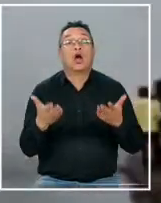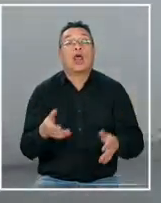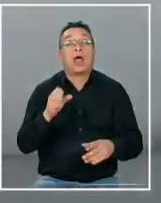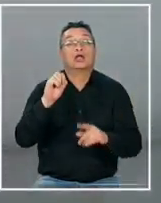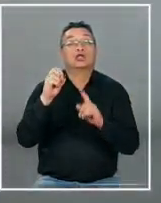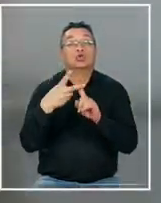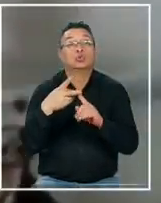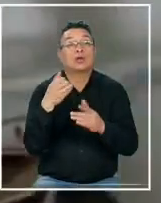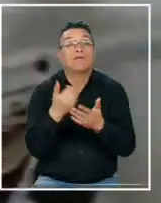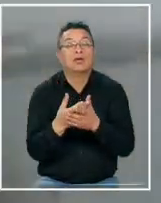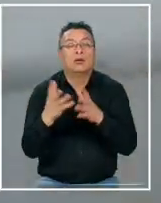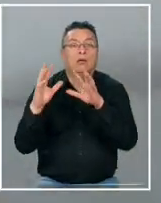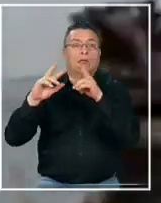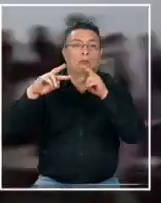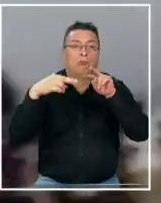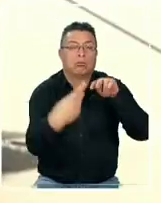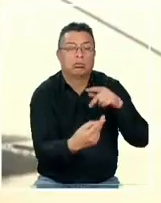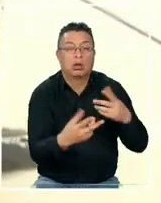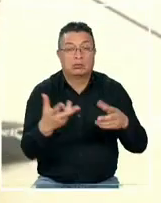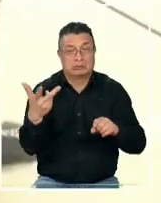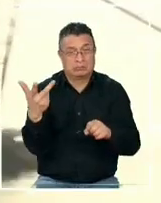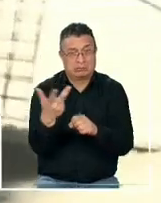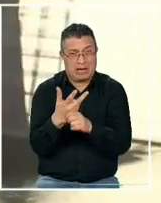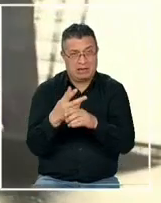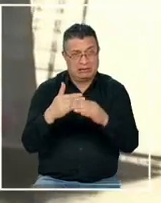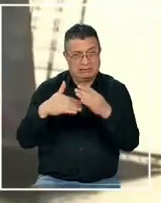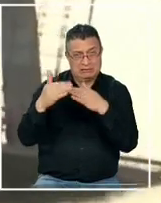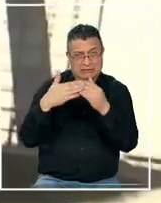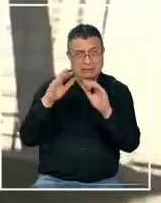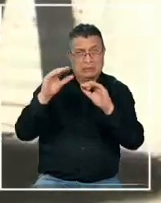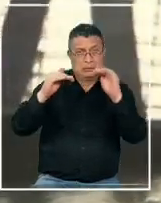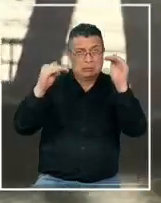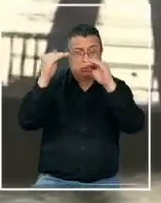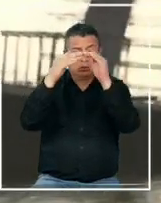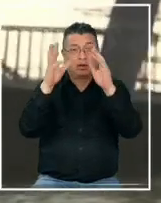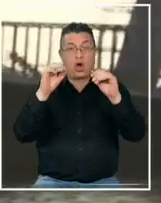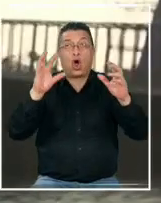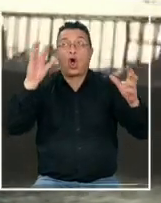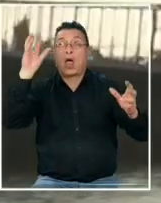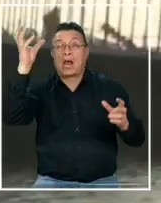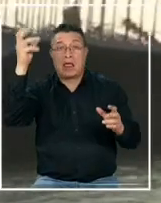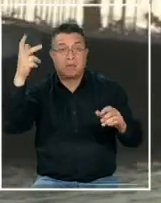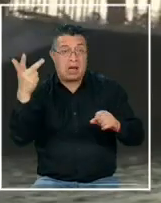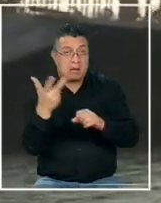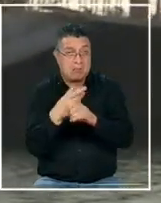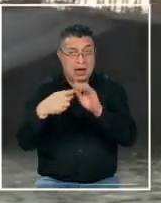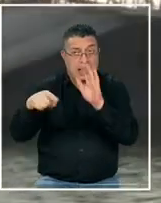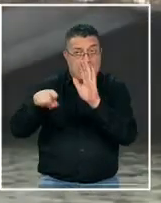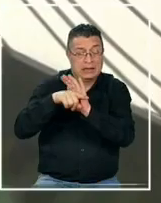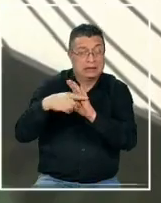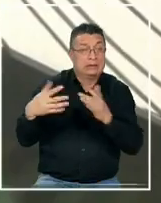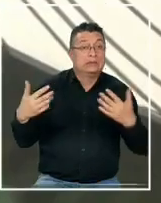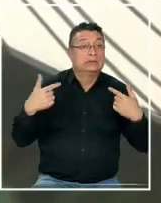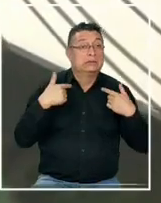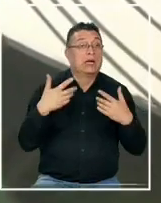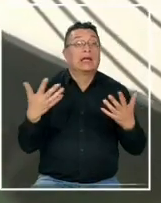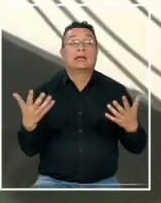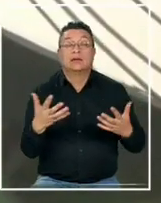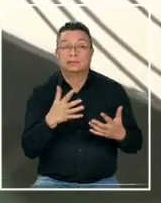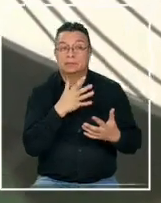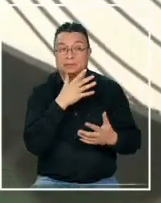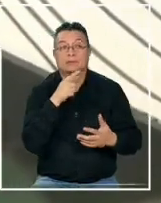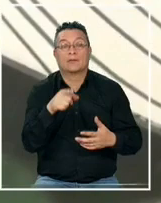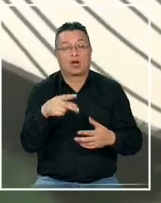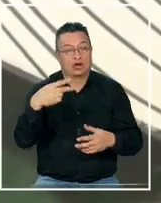investigando si es que tal vez fue el material si es que tal vez también hubo algún tipo de clima que no estuvo acompañando eso sí